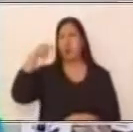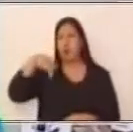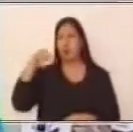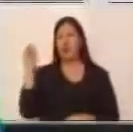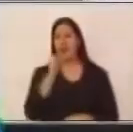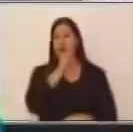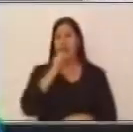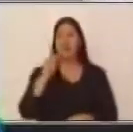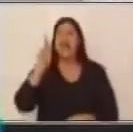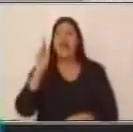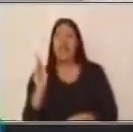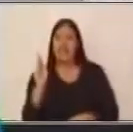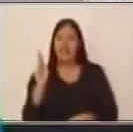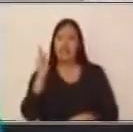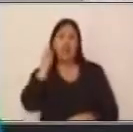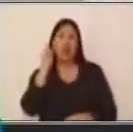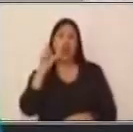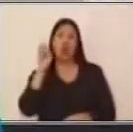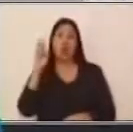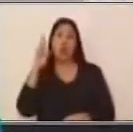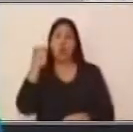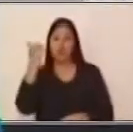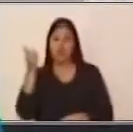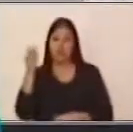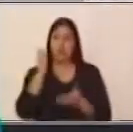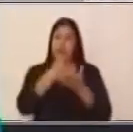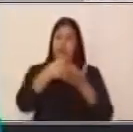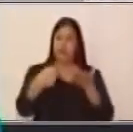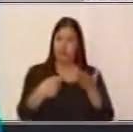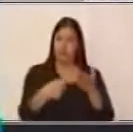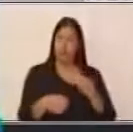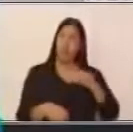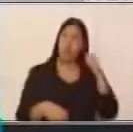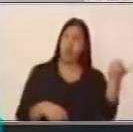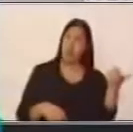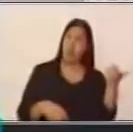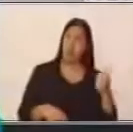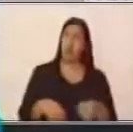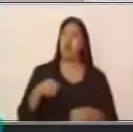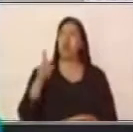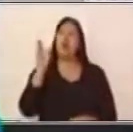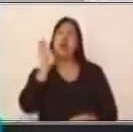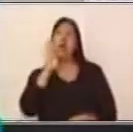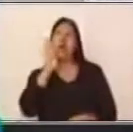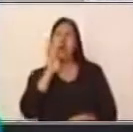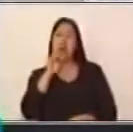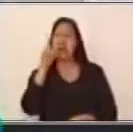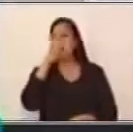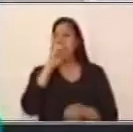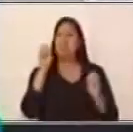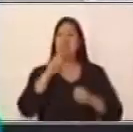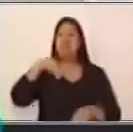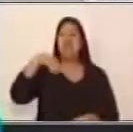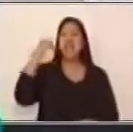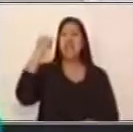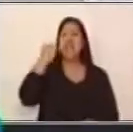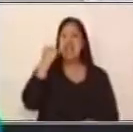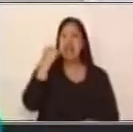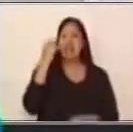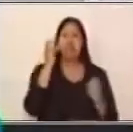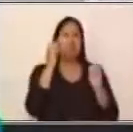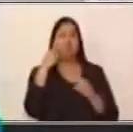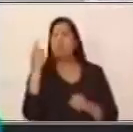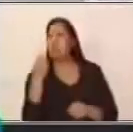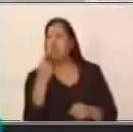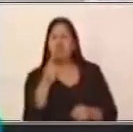Hay unión. El joven ni busca ni se esfuerza. Si observas, los nexos están con otro color